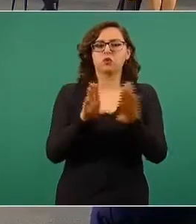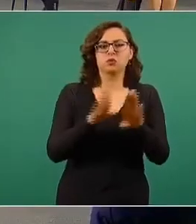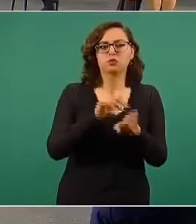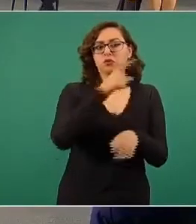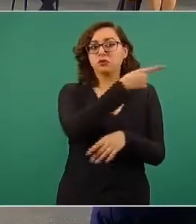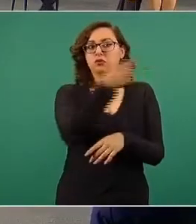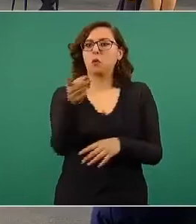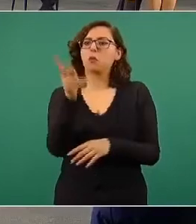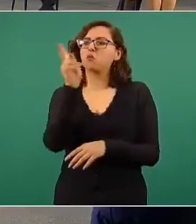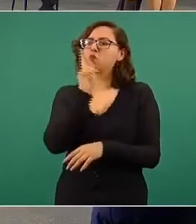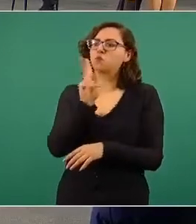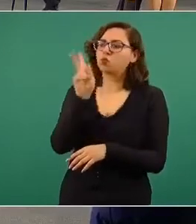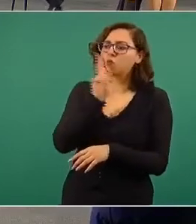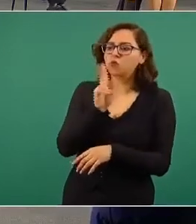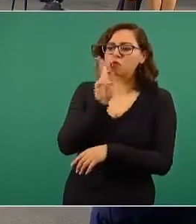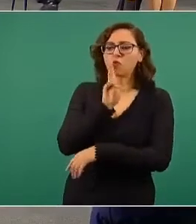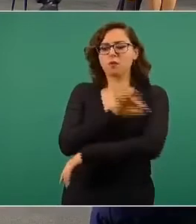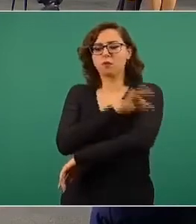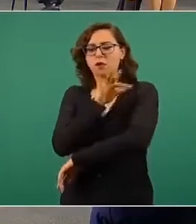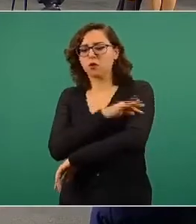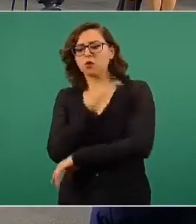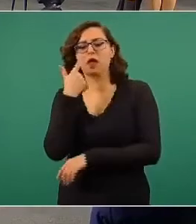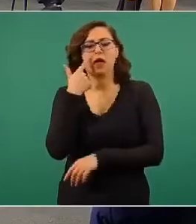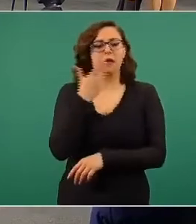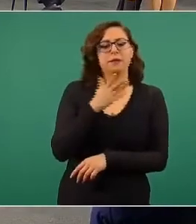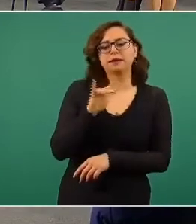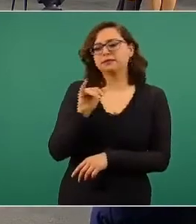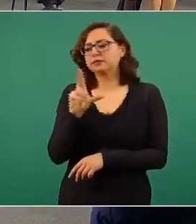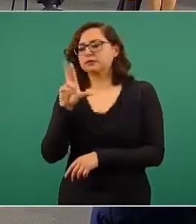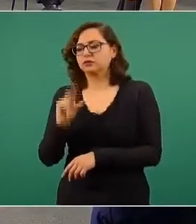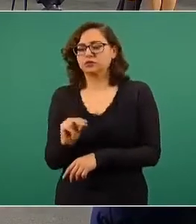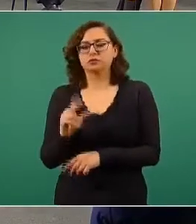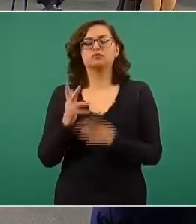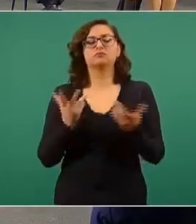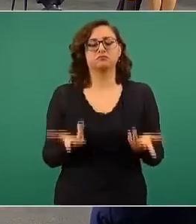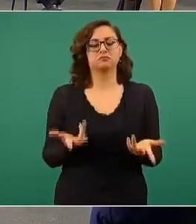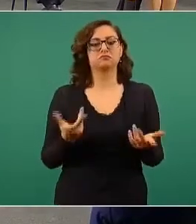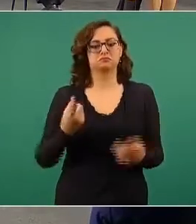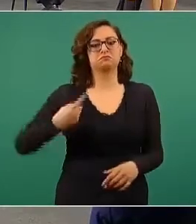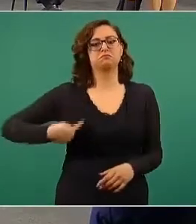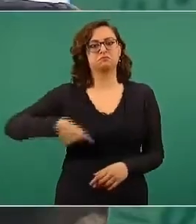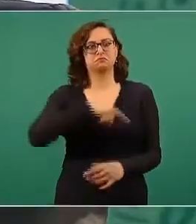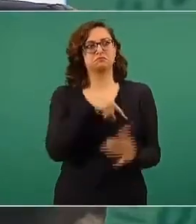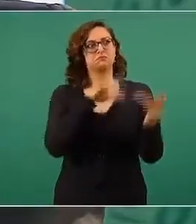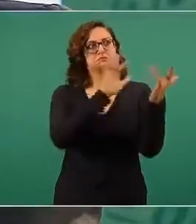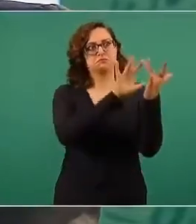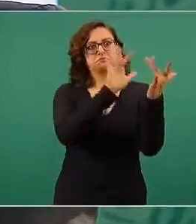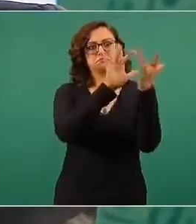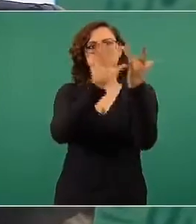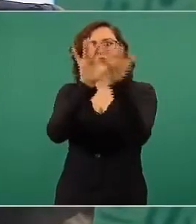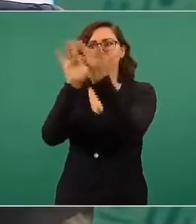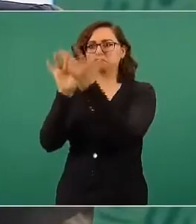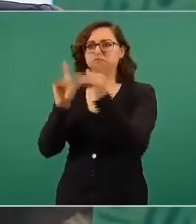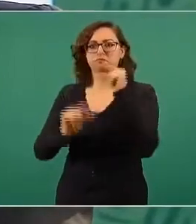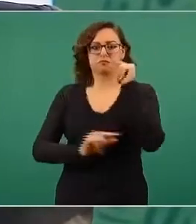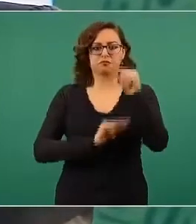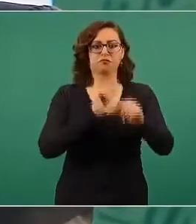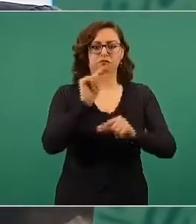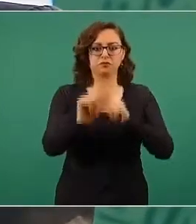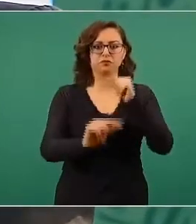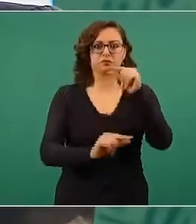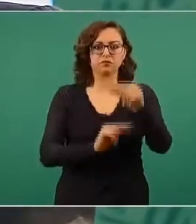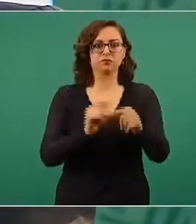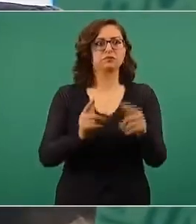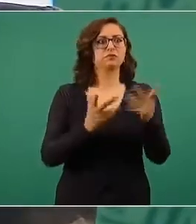vacunas. Entonces, entramos en comunicación con ellos y empezamos a establecer contratos